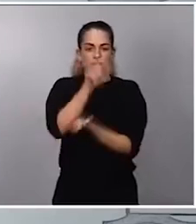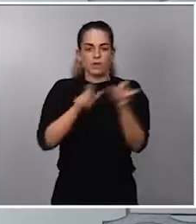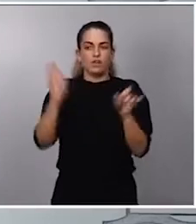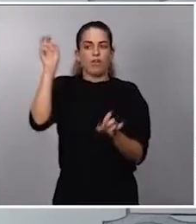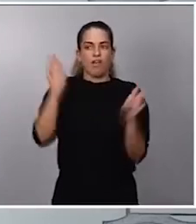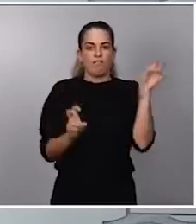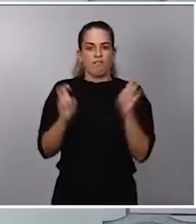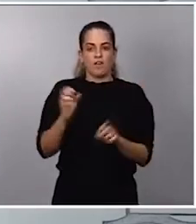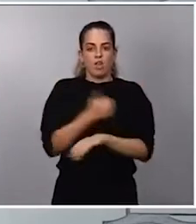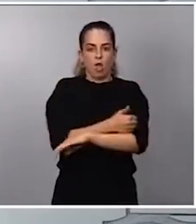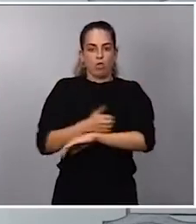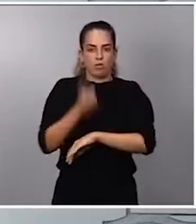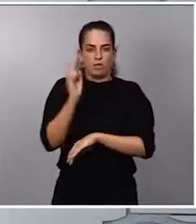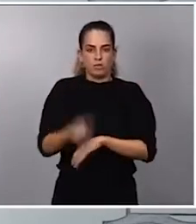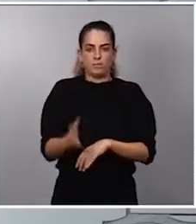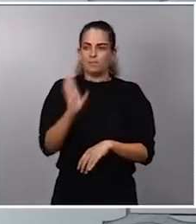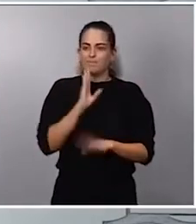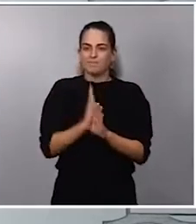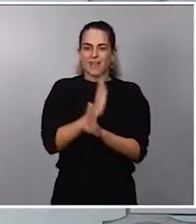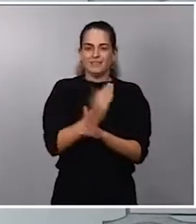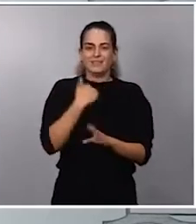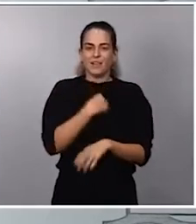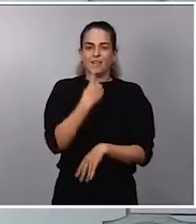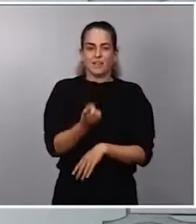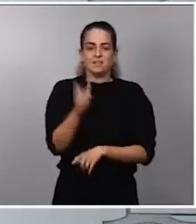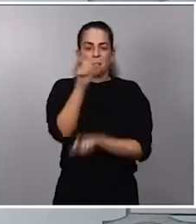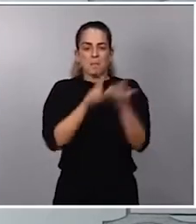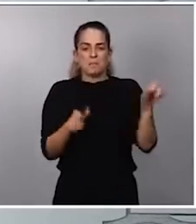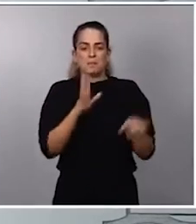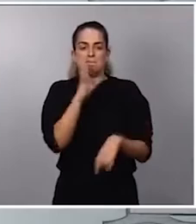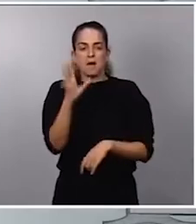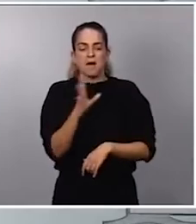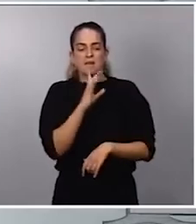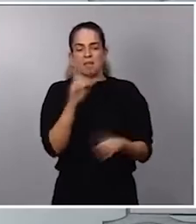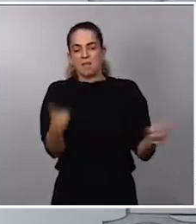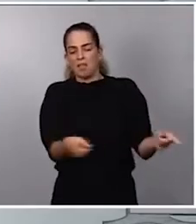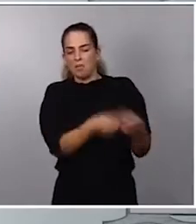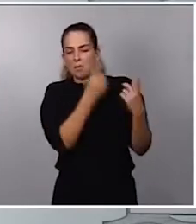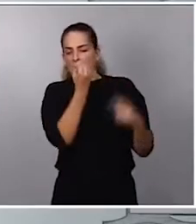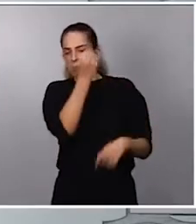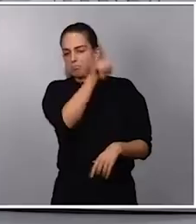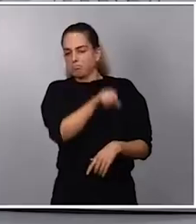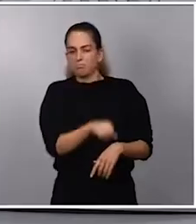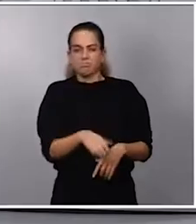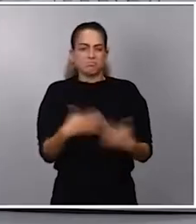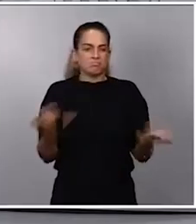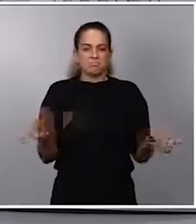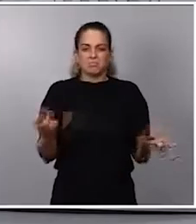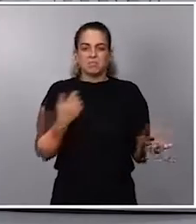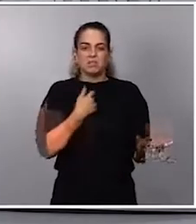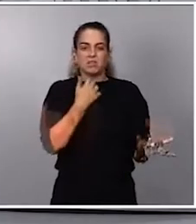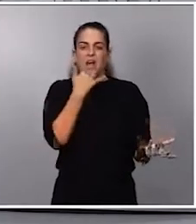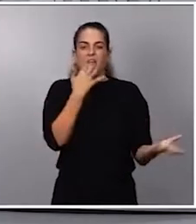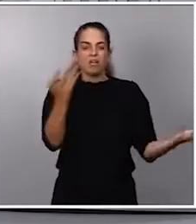Decíamos que ya a nadie le importaba la renovación del Consejo, que era algo que estaba como muy fuera de